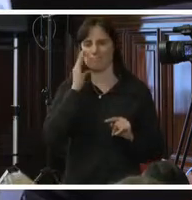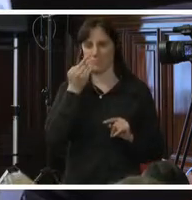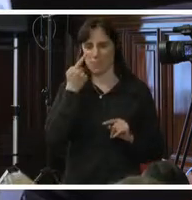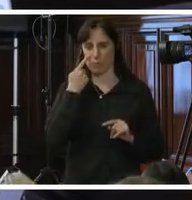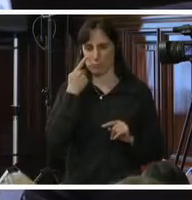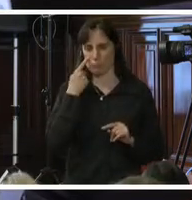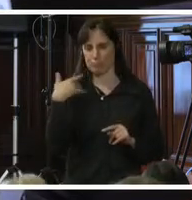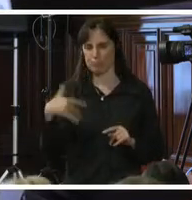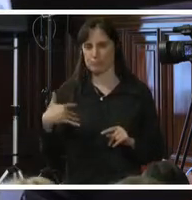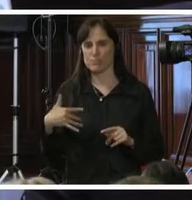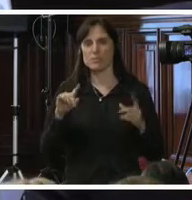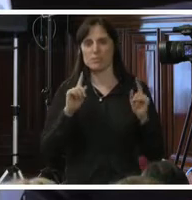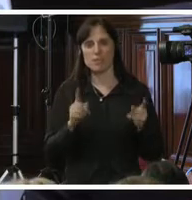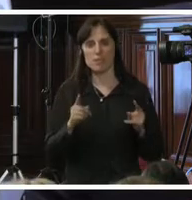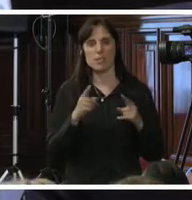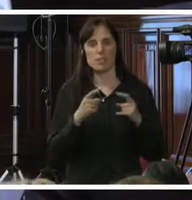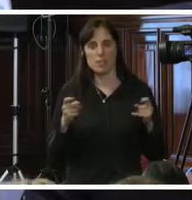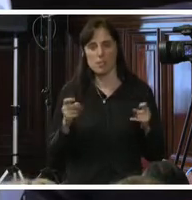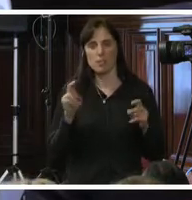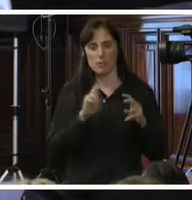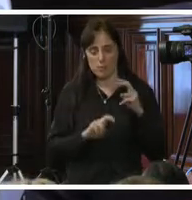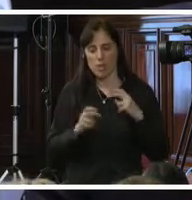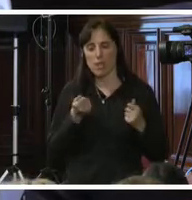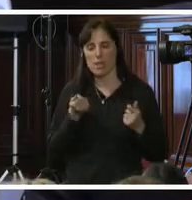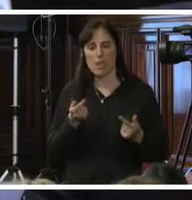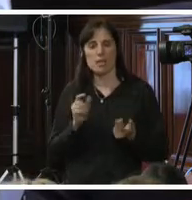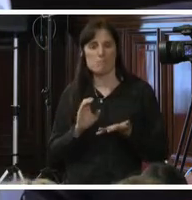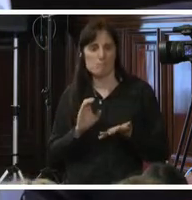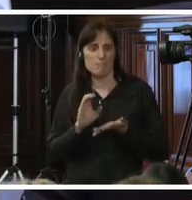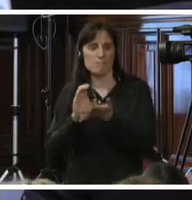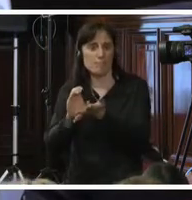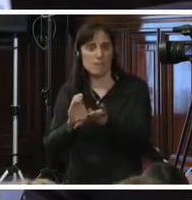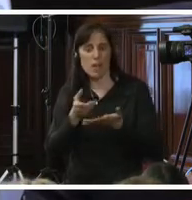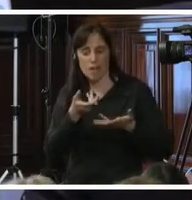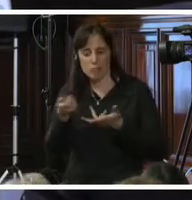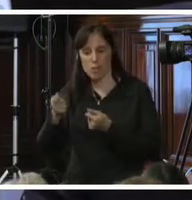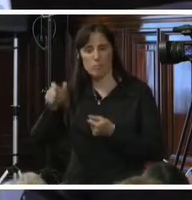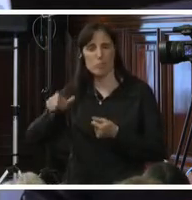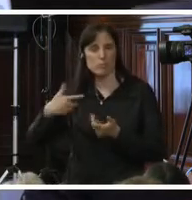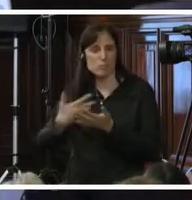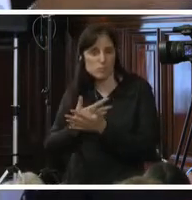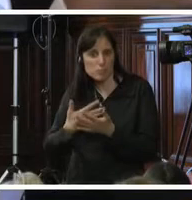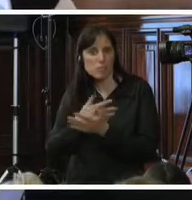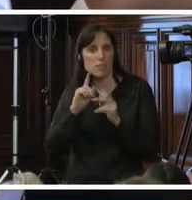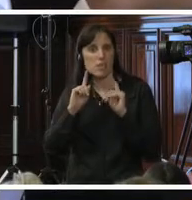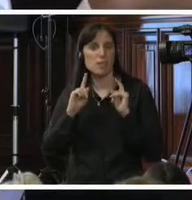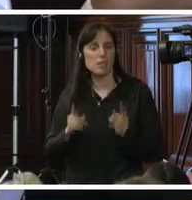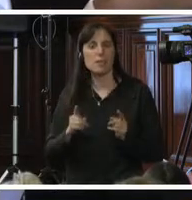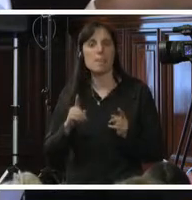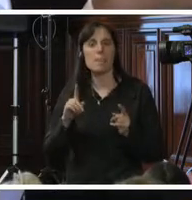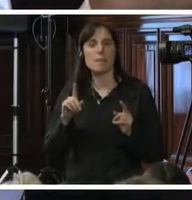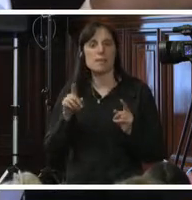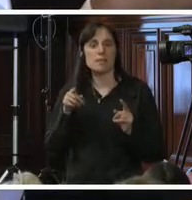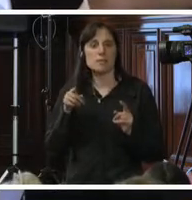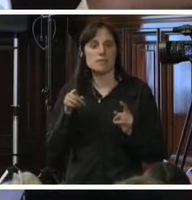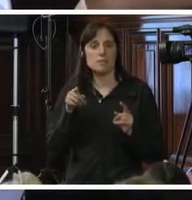en la materia. A su vez, atender a la necesidad de asignar más eficazmente fondos para ayudar a las víctimas. Asimismo, y en línea con la necesidad de